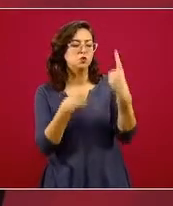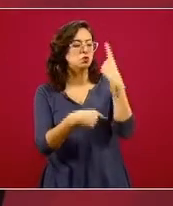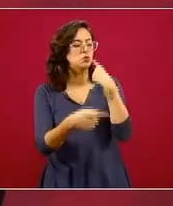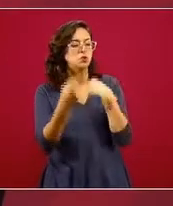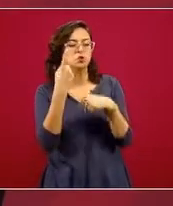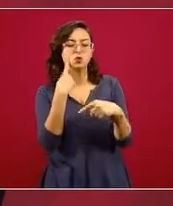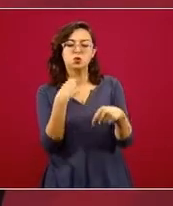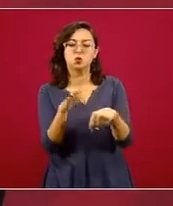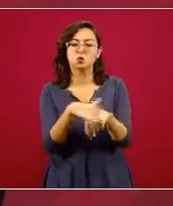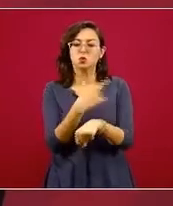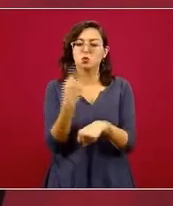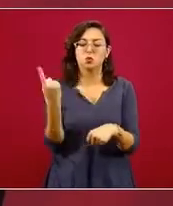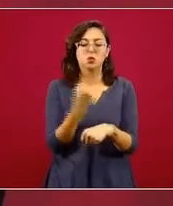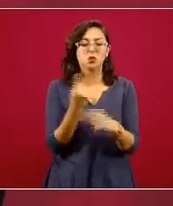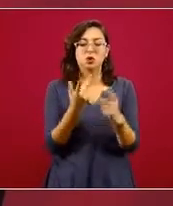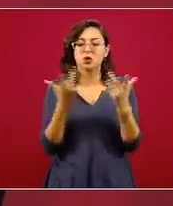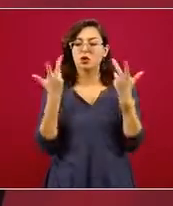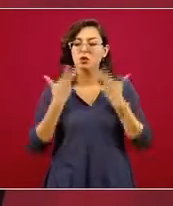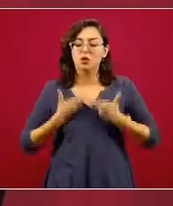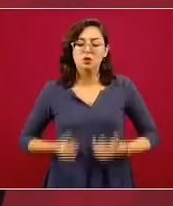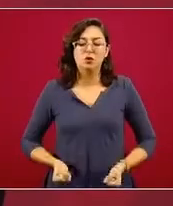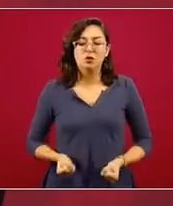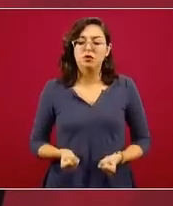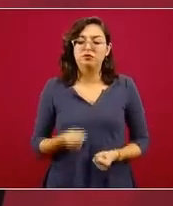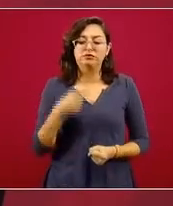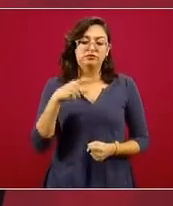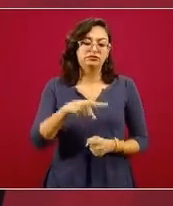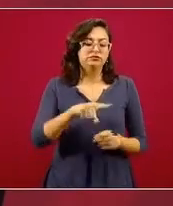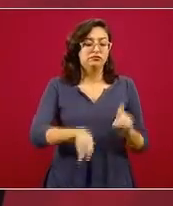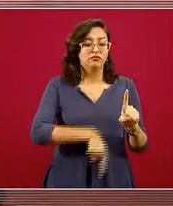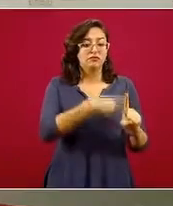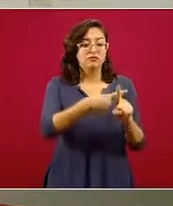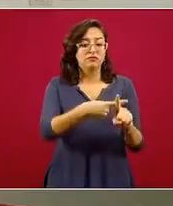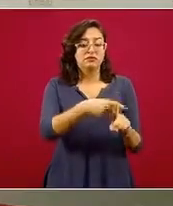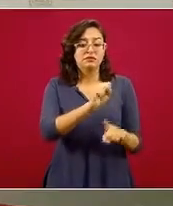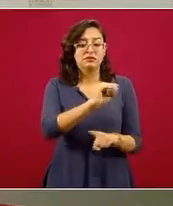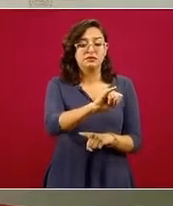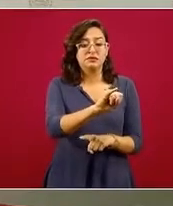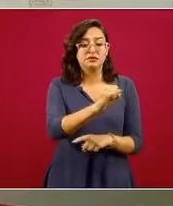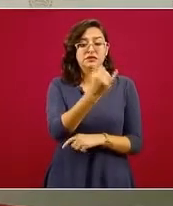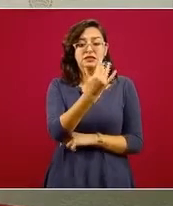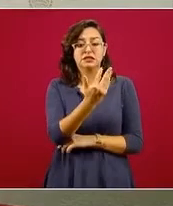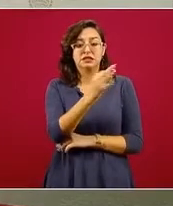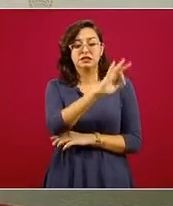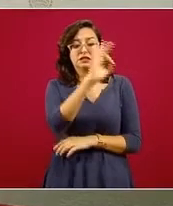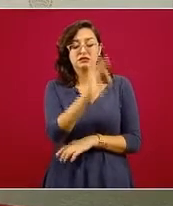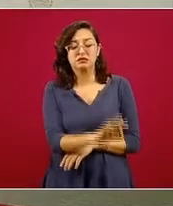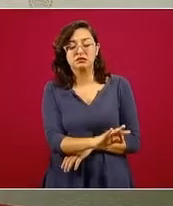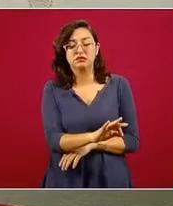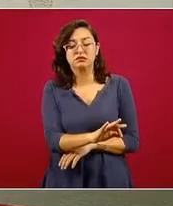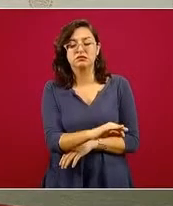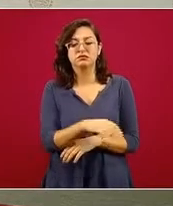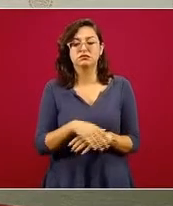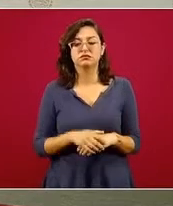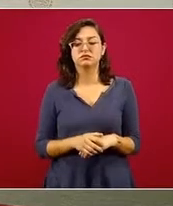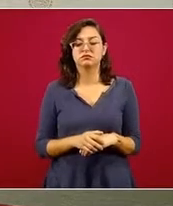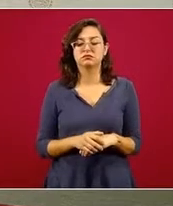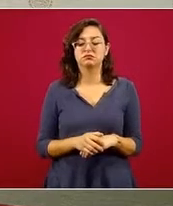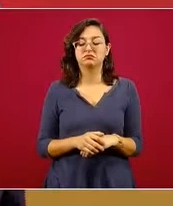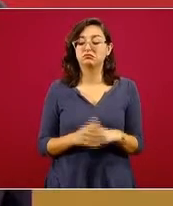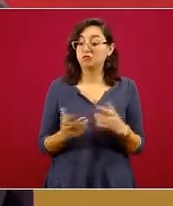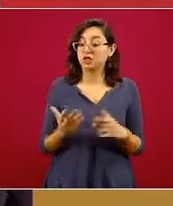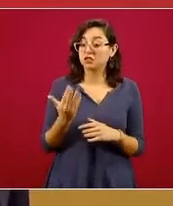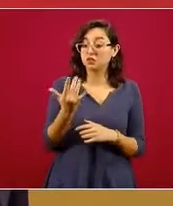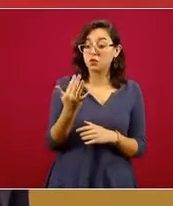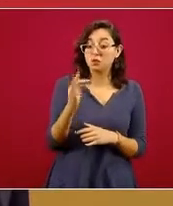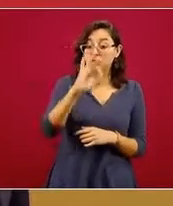impresionado de que tengamos un porcentaje de positividad de 50 por ciento. En realidad no es